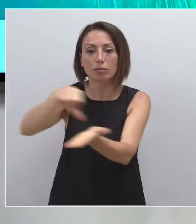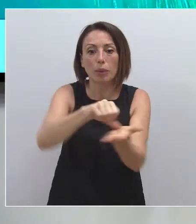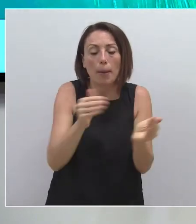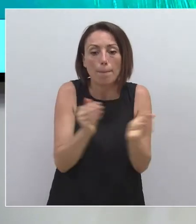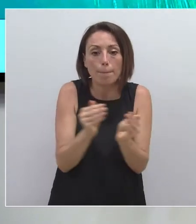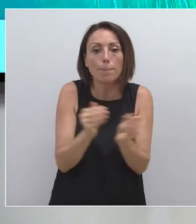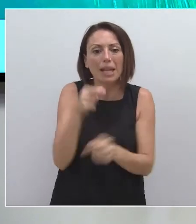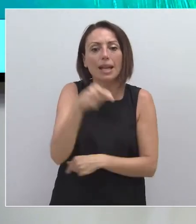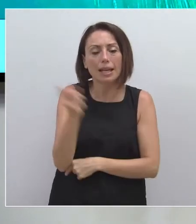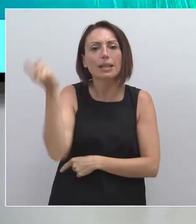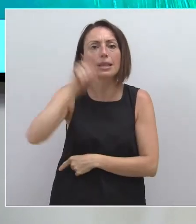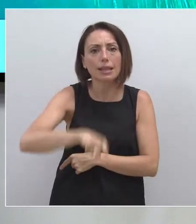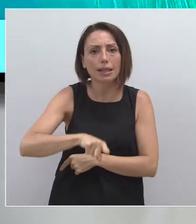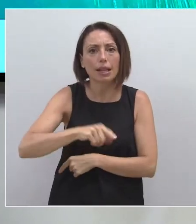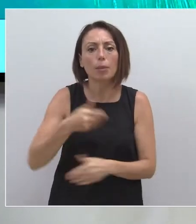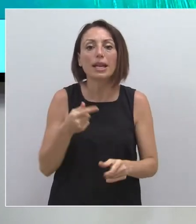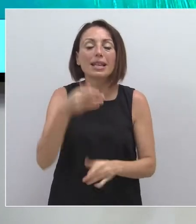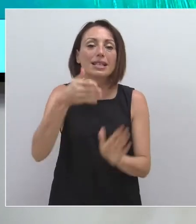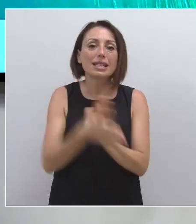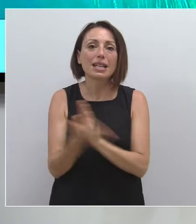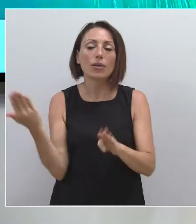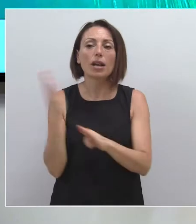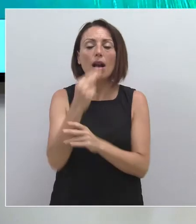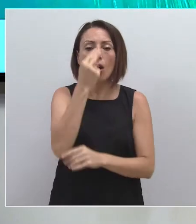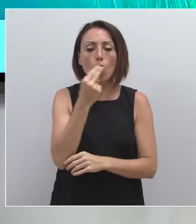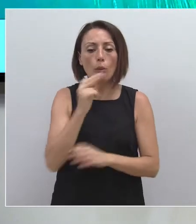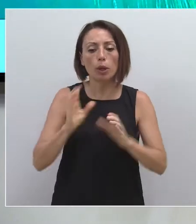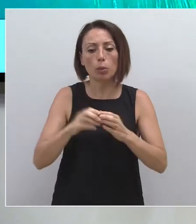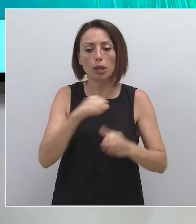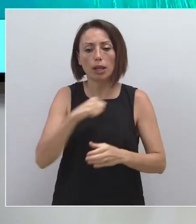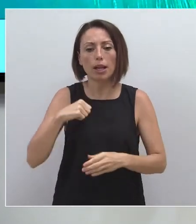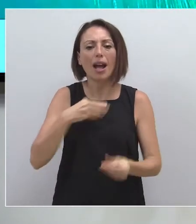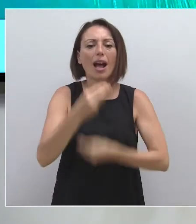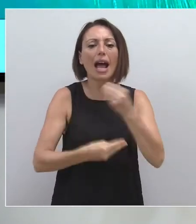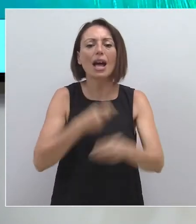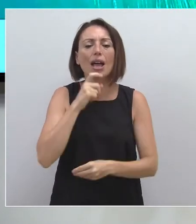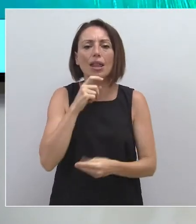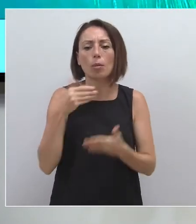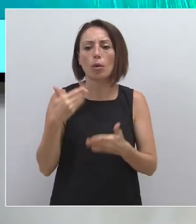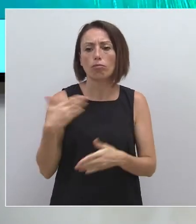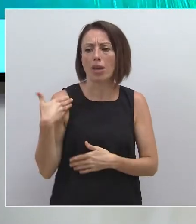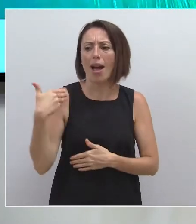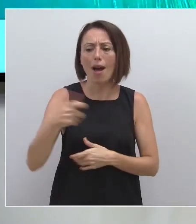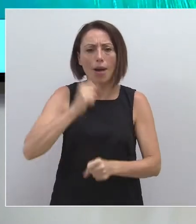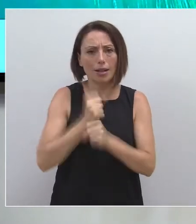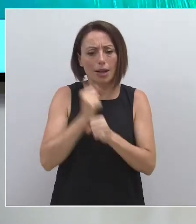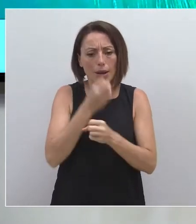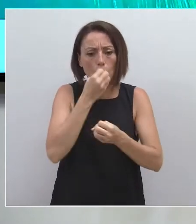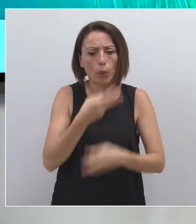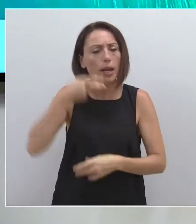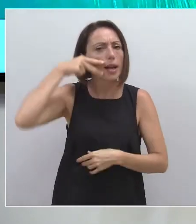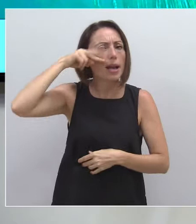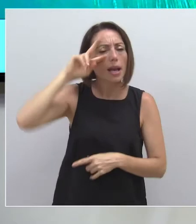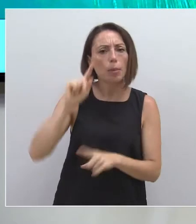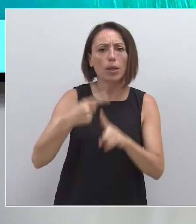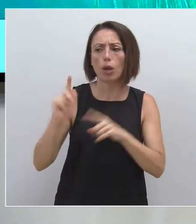tamaño, lo que muestra el compromiso de la comunidad. Y lo hacemos avalados por el trabajo bien hecho, la experiencia y los